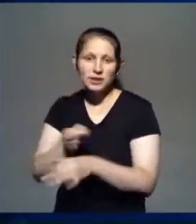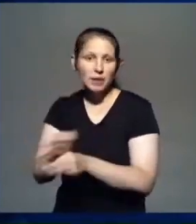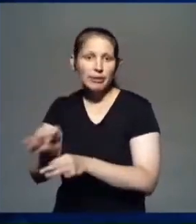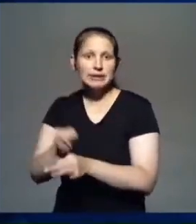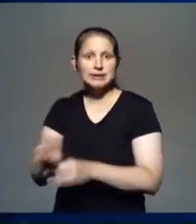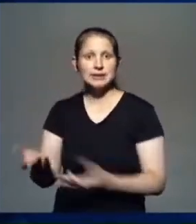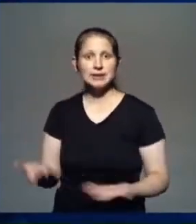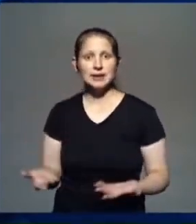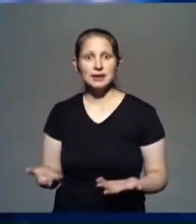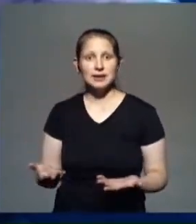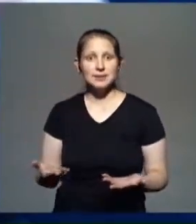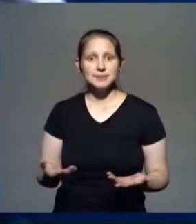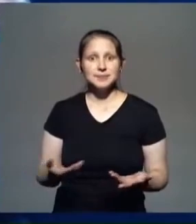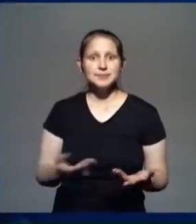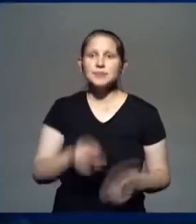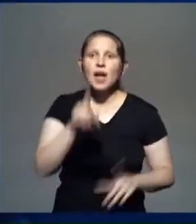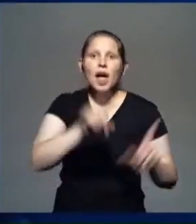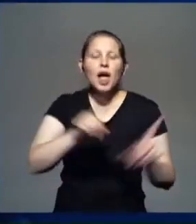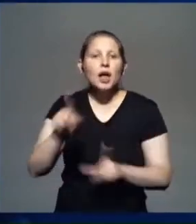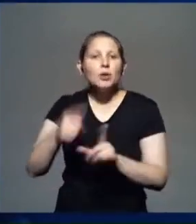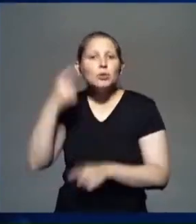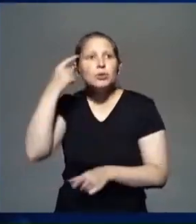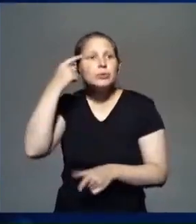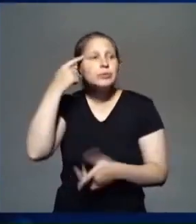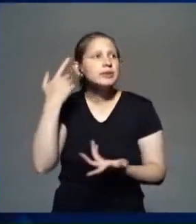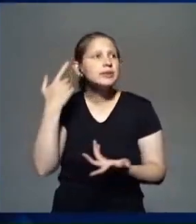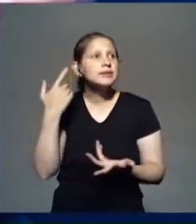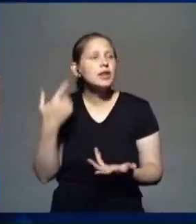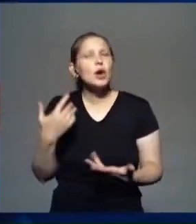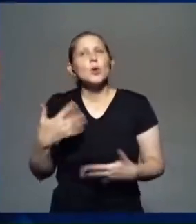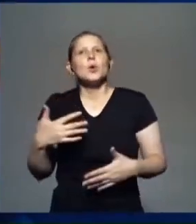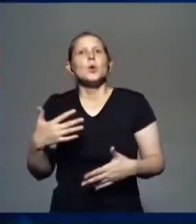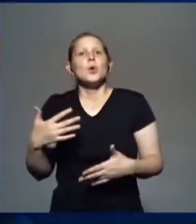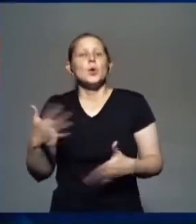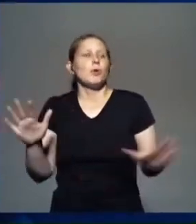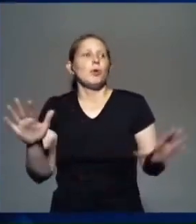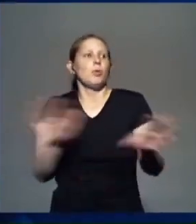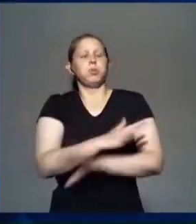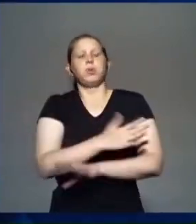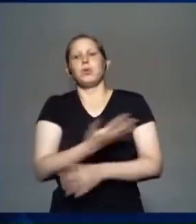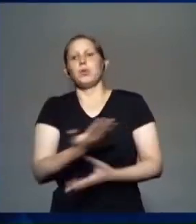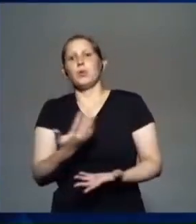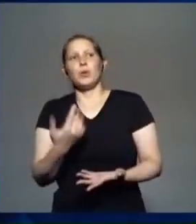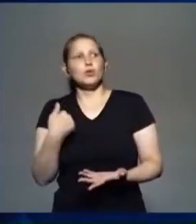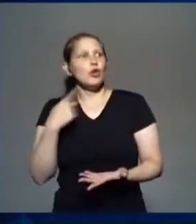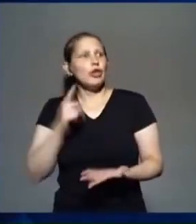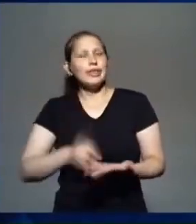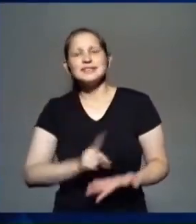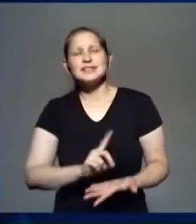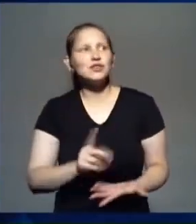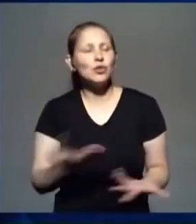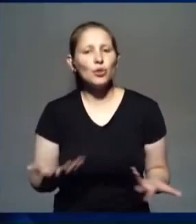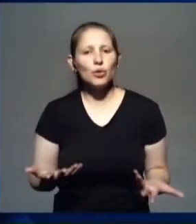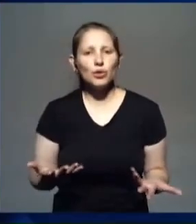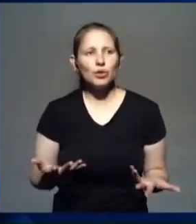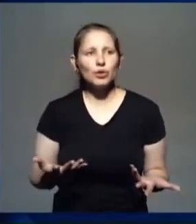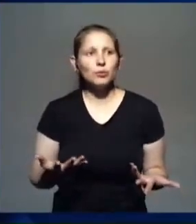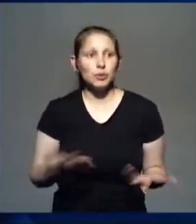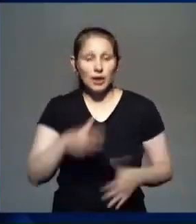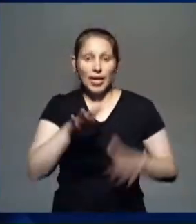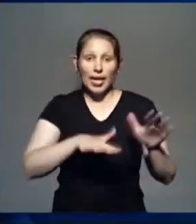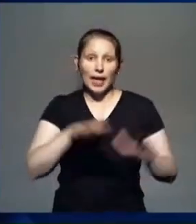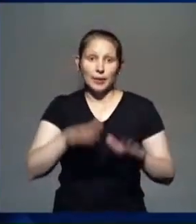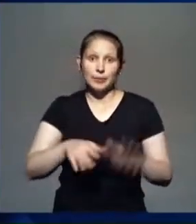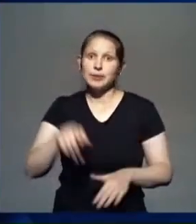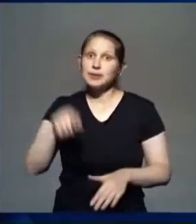dice, no tuve la intención, fue un accidente, fue sin querer. Ahora, hay otras cosas que uno dice, no, no, vos lo